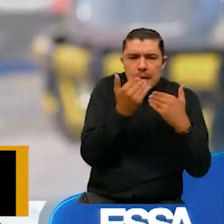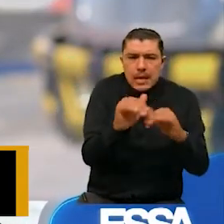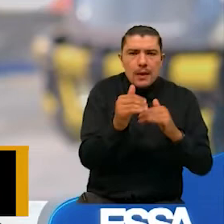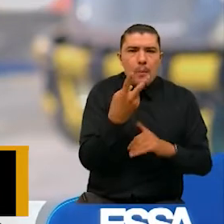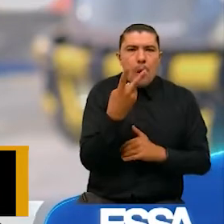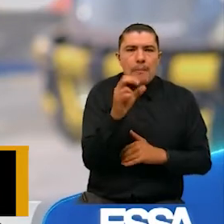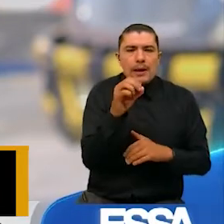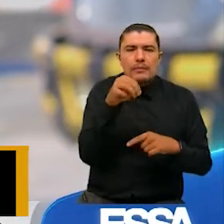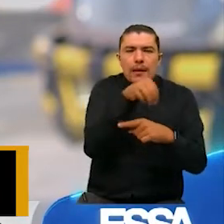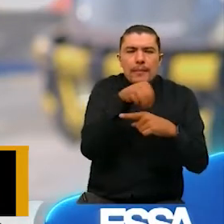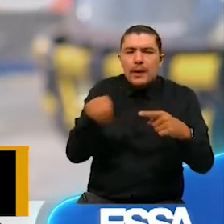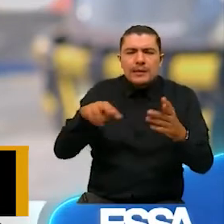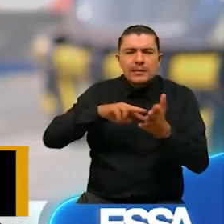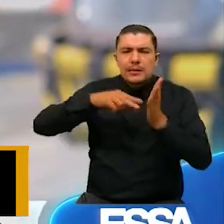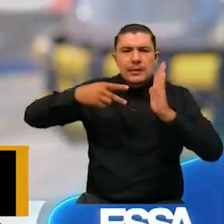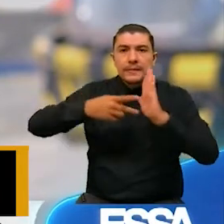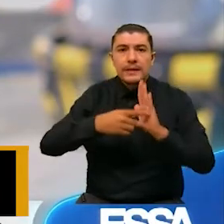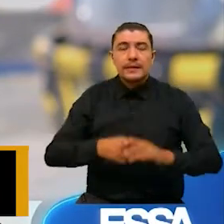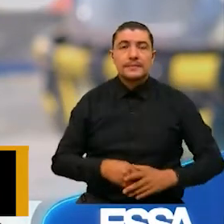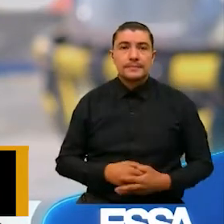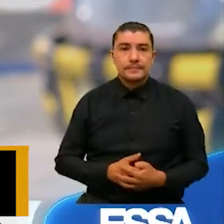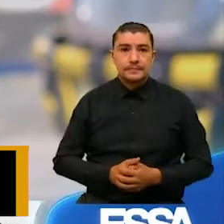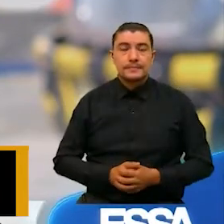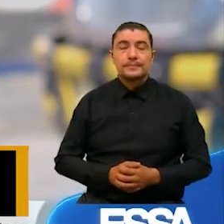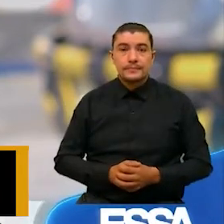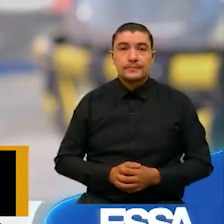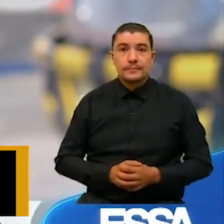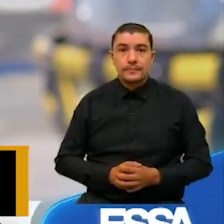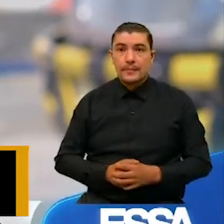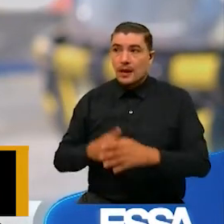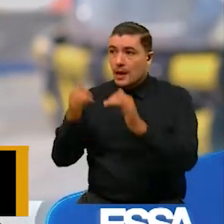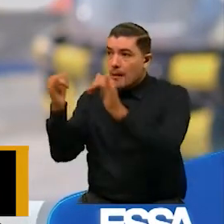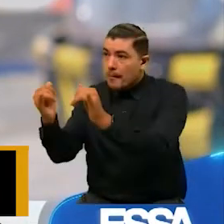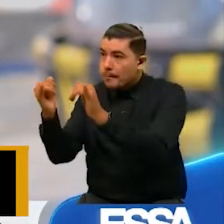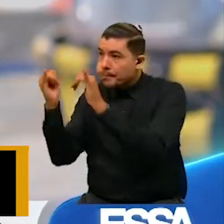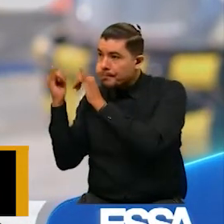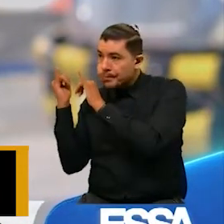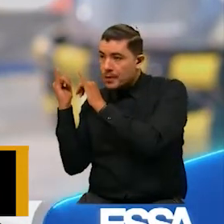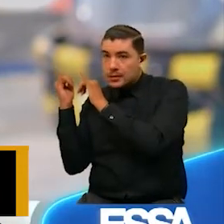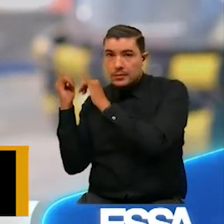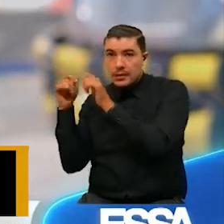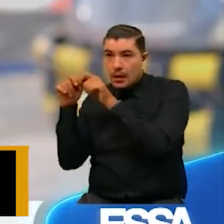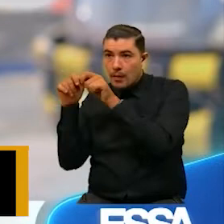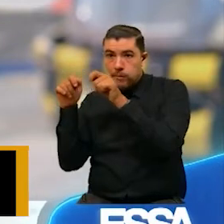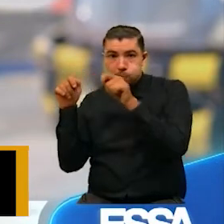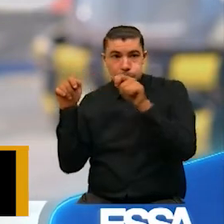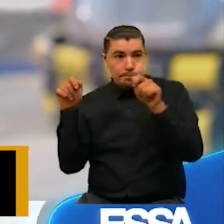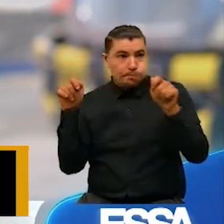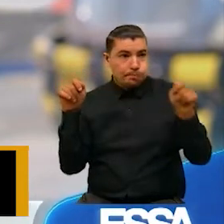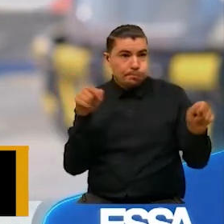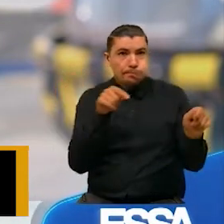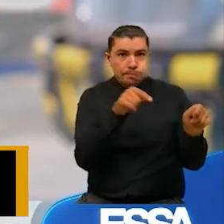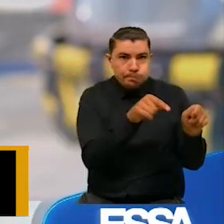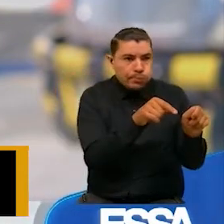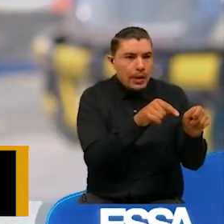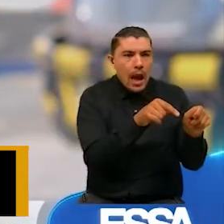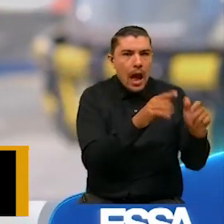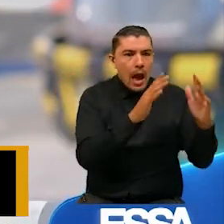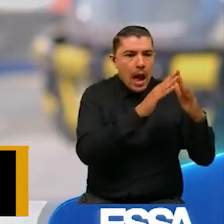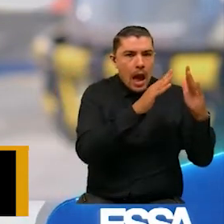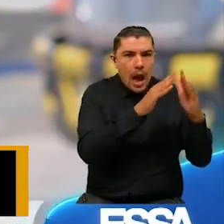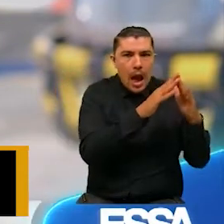¿Qué quiere decir eso? Que dentro de esa franja de servidumbre, que es un corredor de 20 metros,